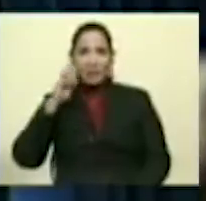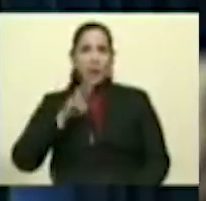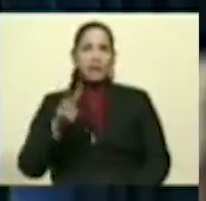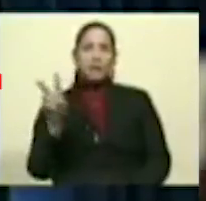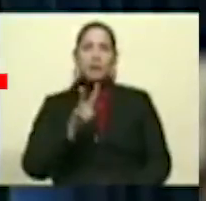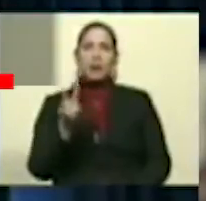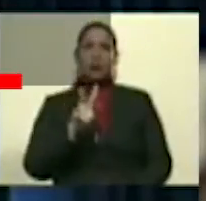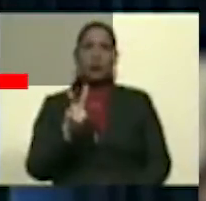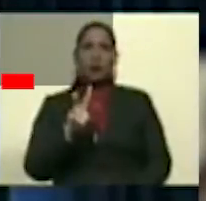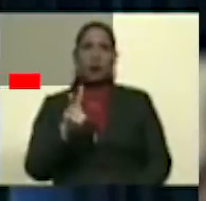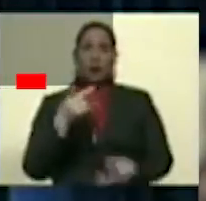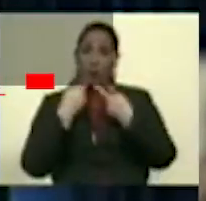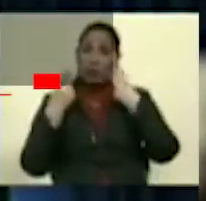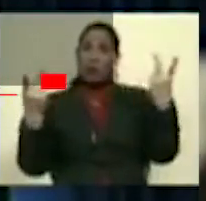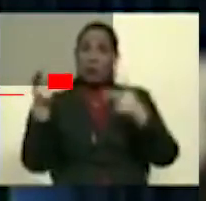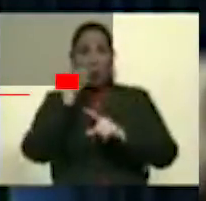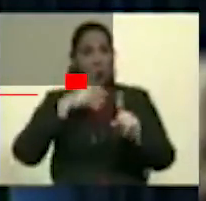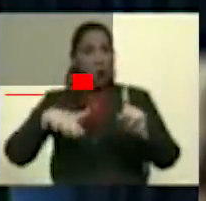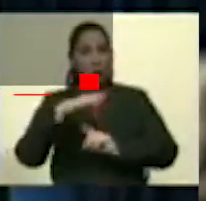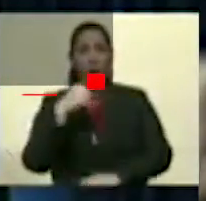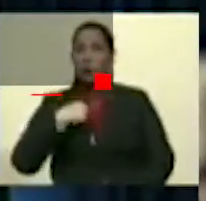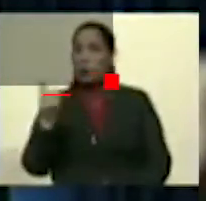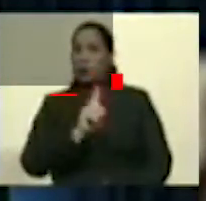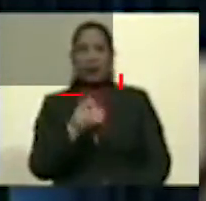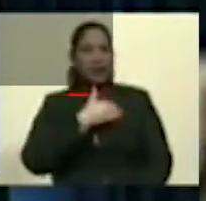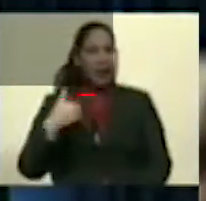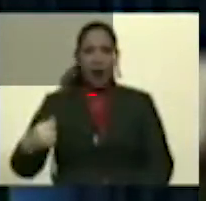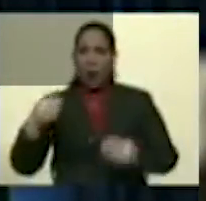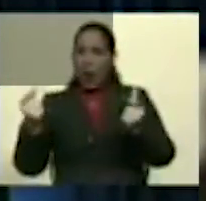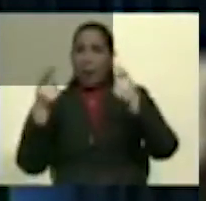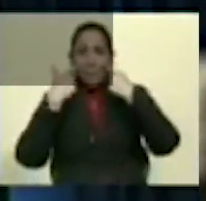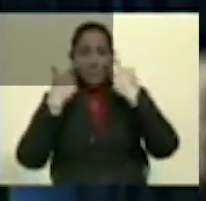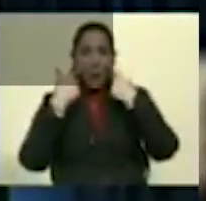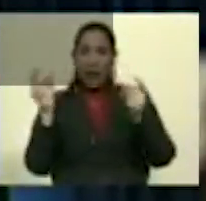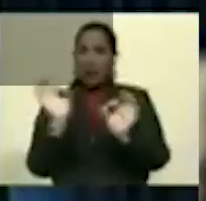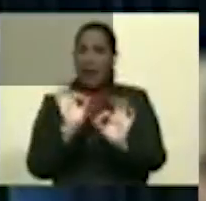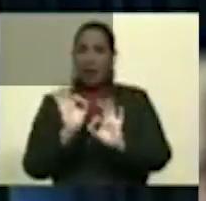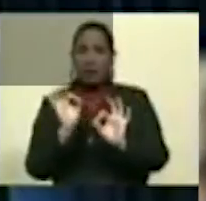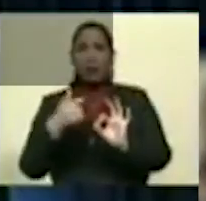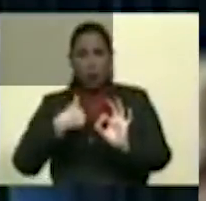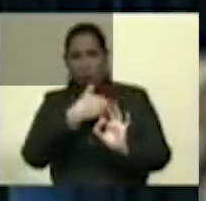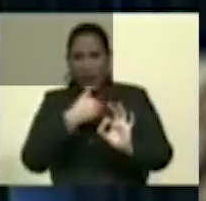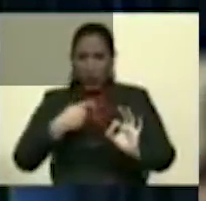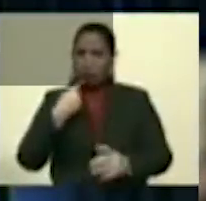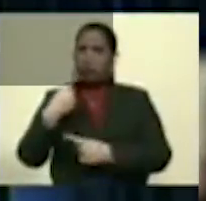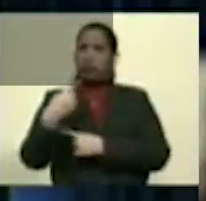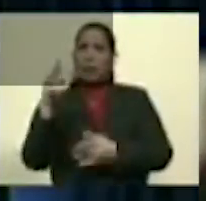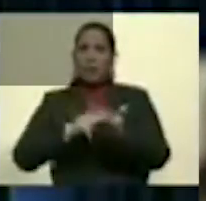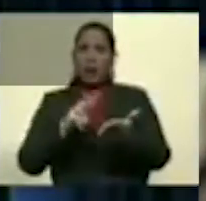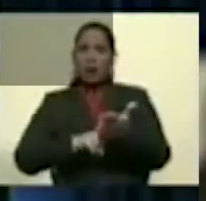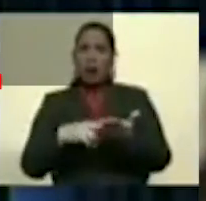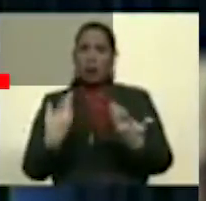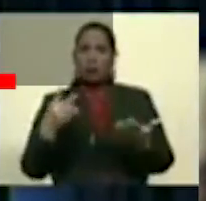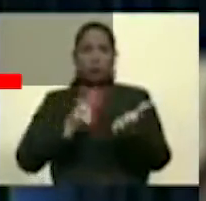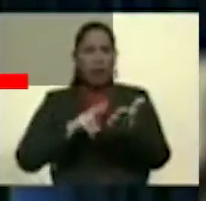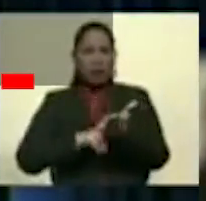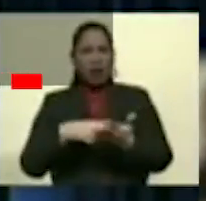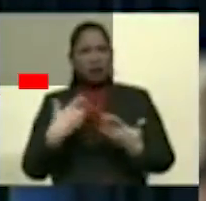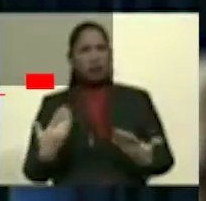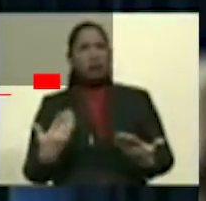Se lo digo al pueblo, yo no quiero alarmar a nadie con esta rueda de prensa, solamente quiero decir la verdad. Con la verdad,